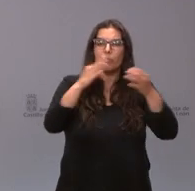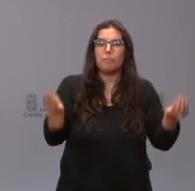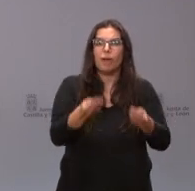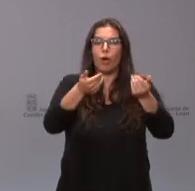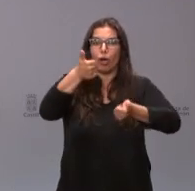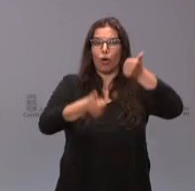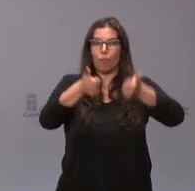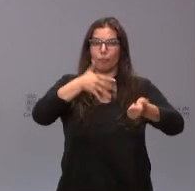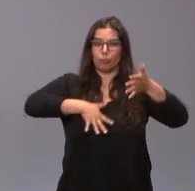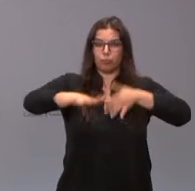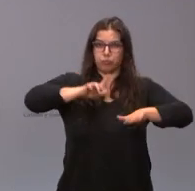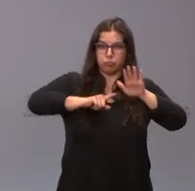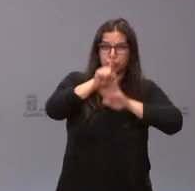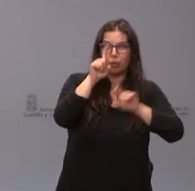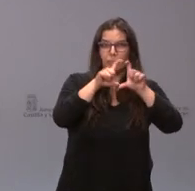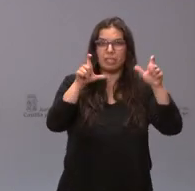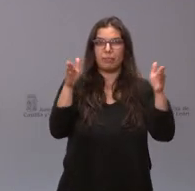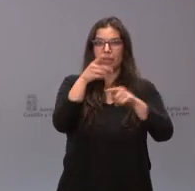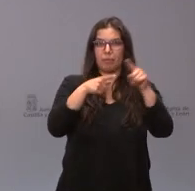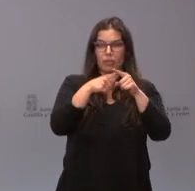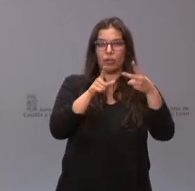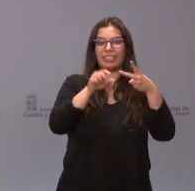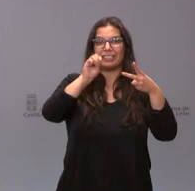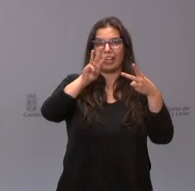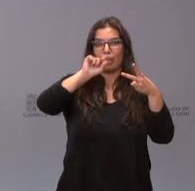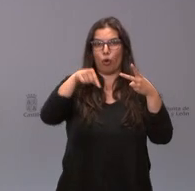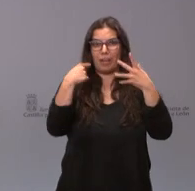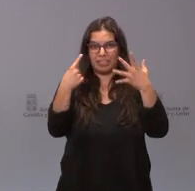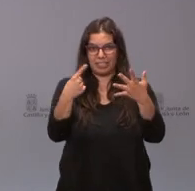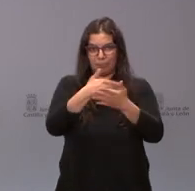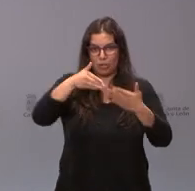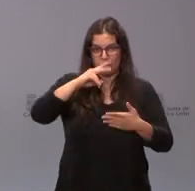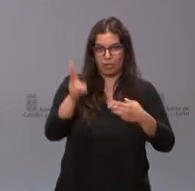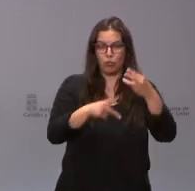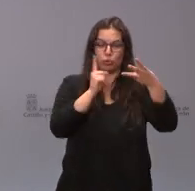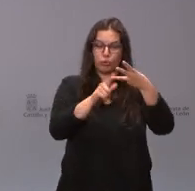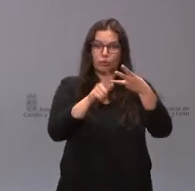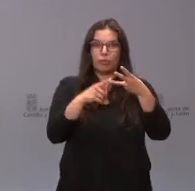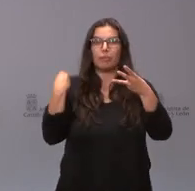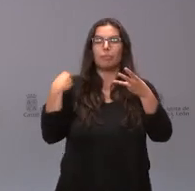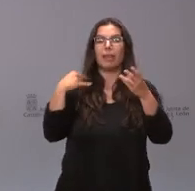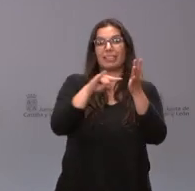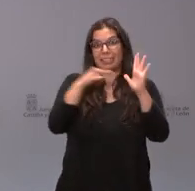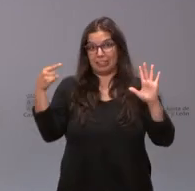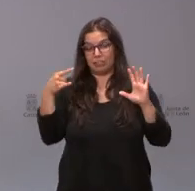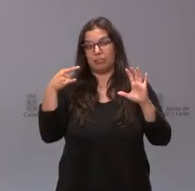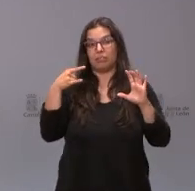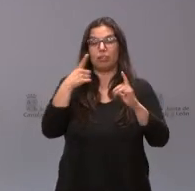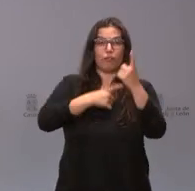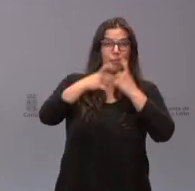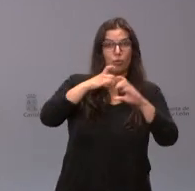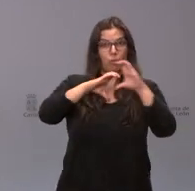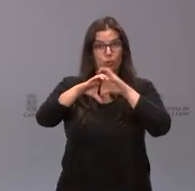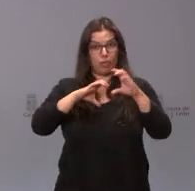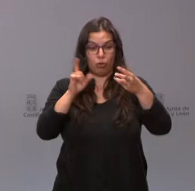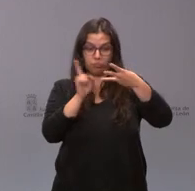competitividad de Pymes, 13,6 millones de euros. Y para las TIC, y por tanto las tecnologías de la